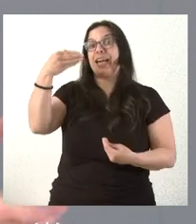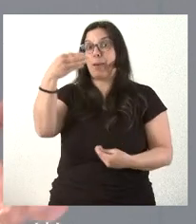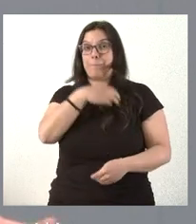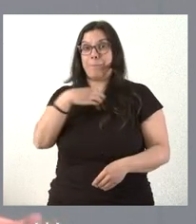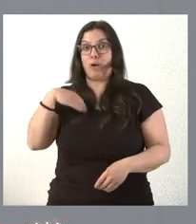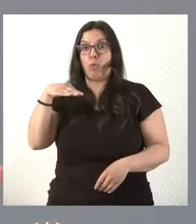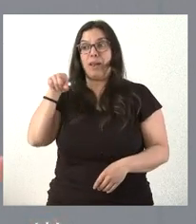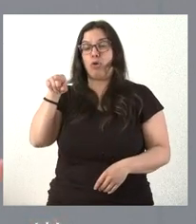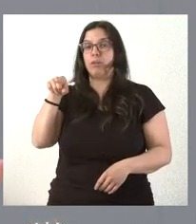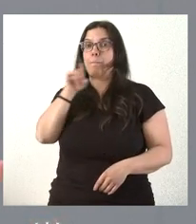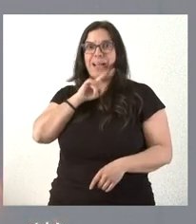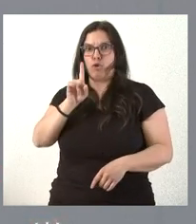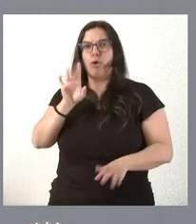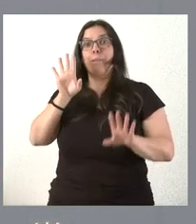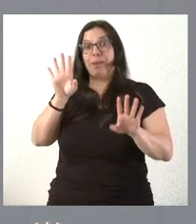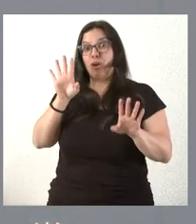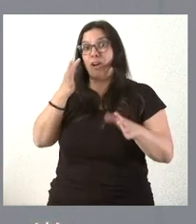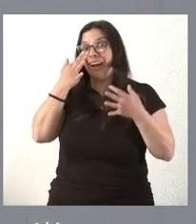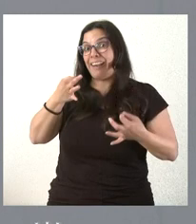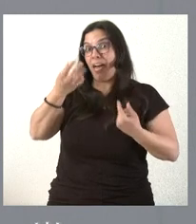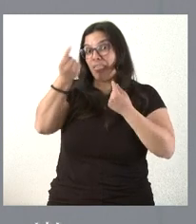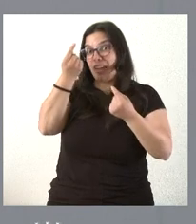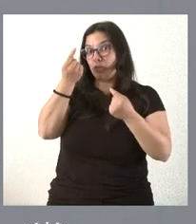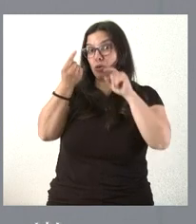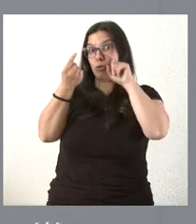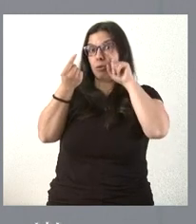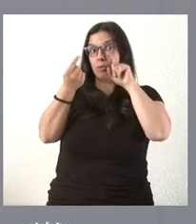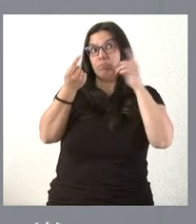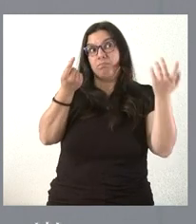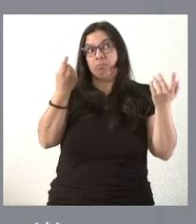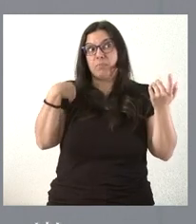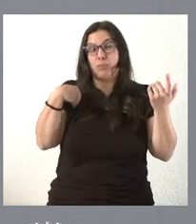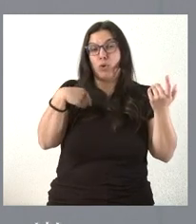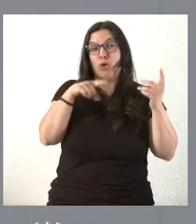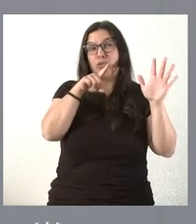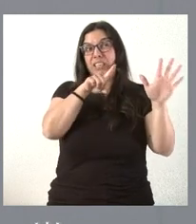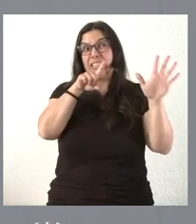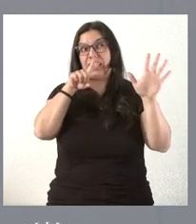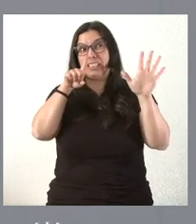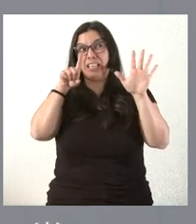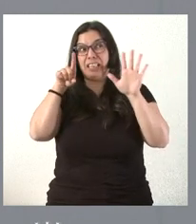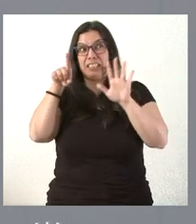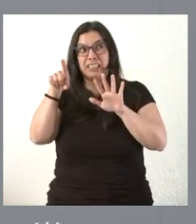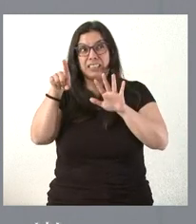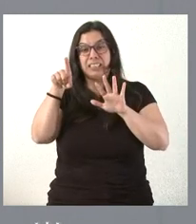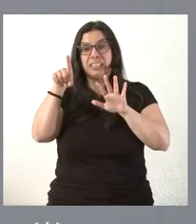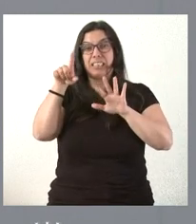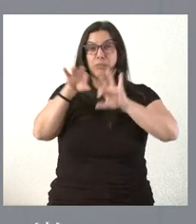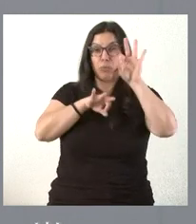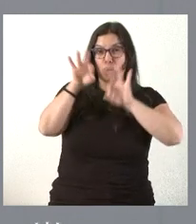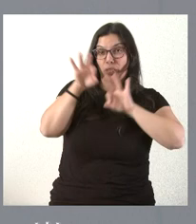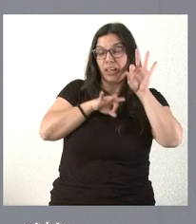digo son estas, que es que prácticamente las dos terceras partes de las viviendas que hay o de las unidades